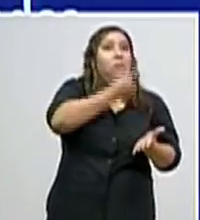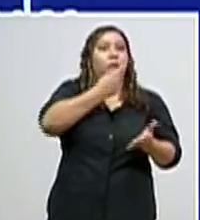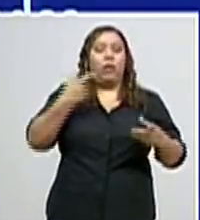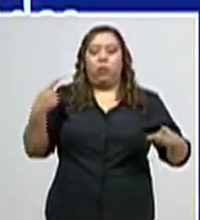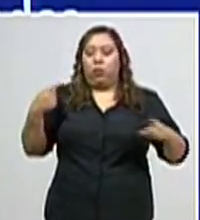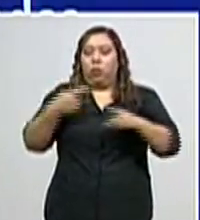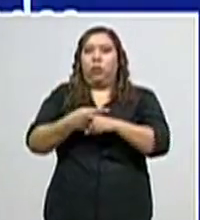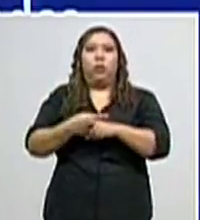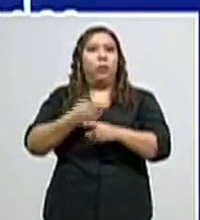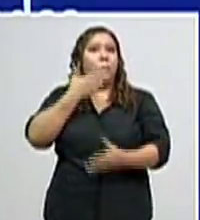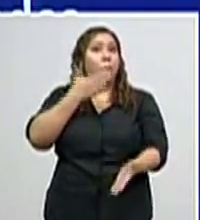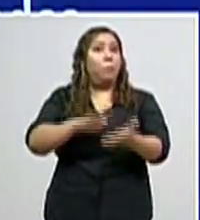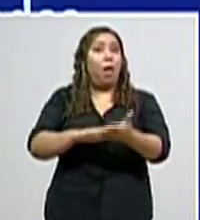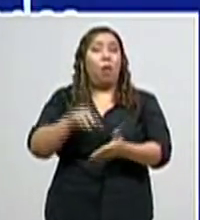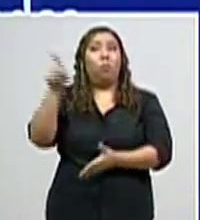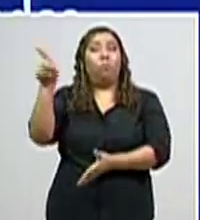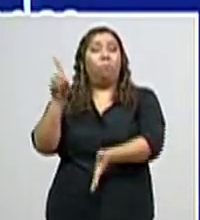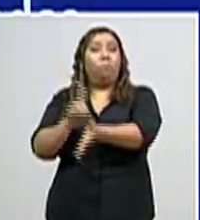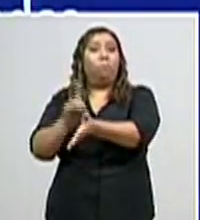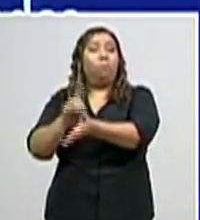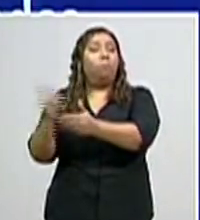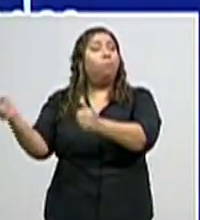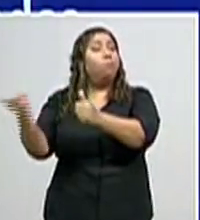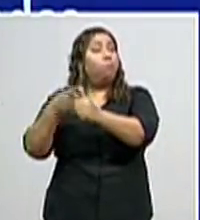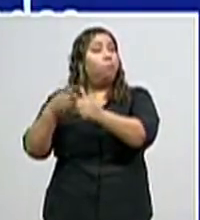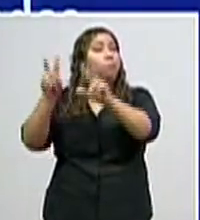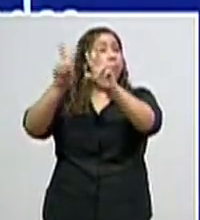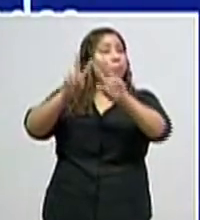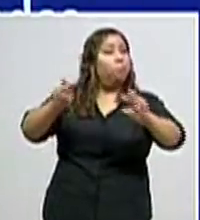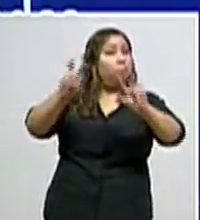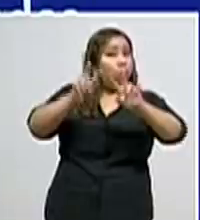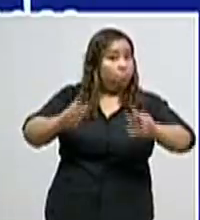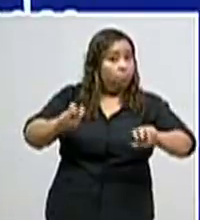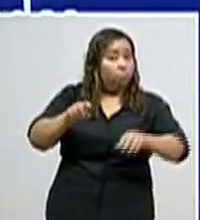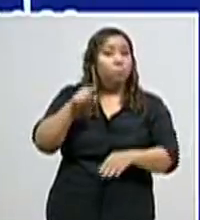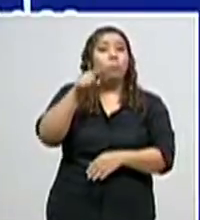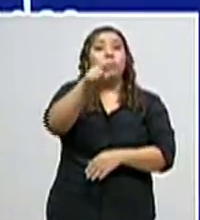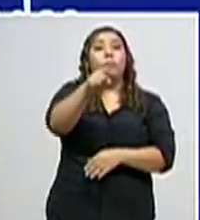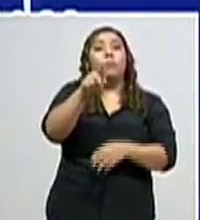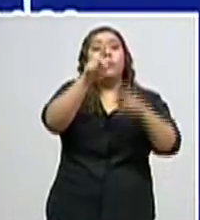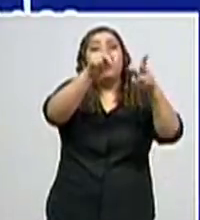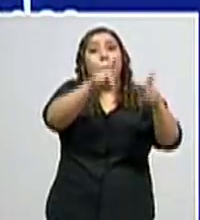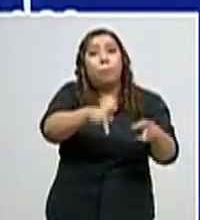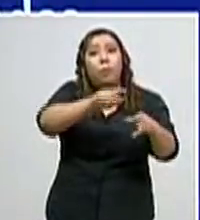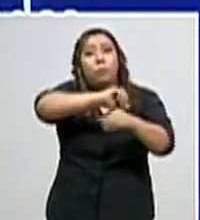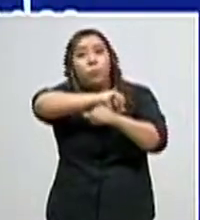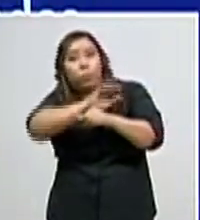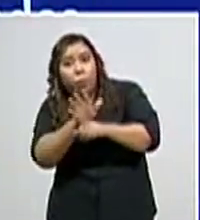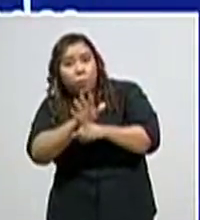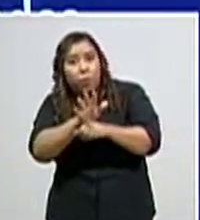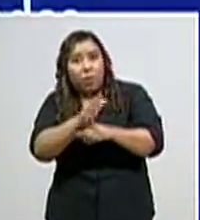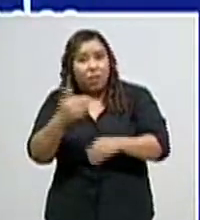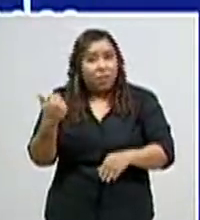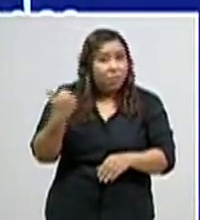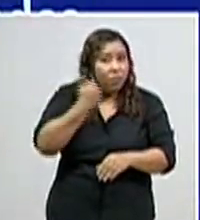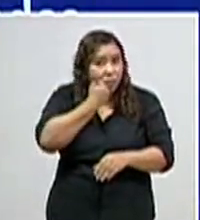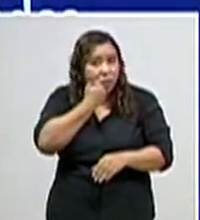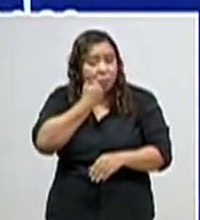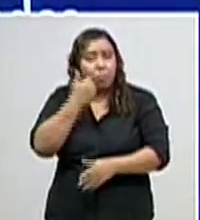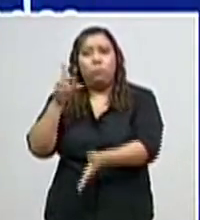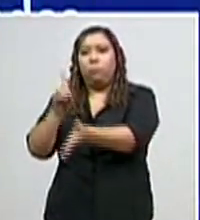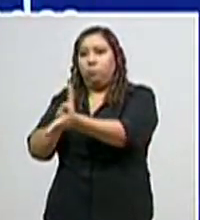Así que el tratamiento maíz es solo para pacientes diagnosticados con COVID-19 bajo